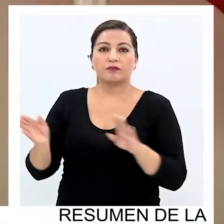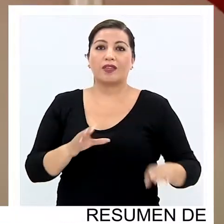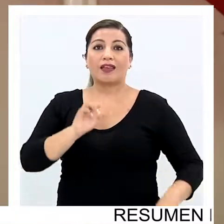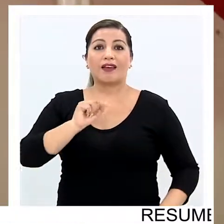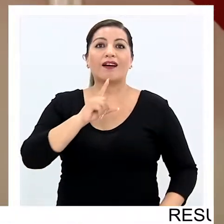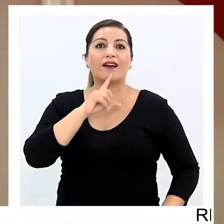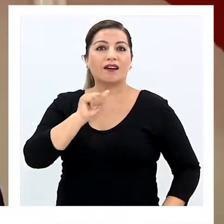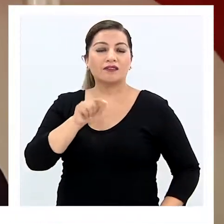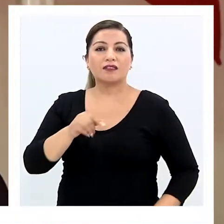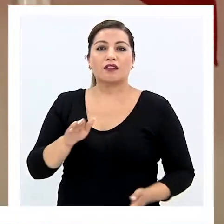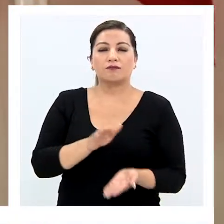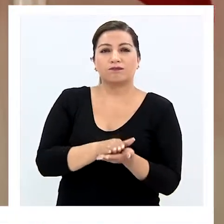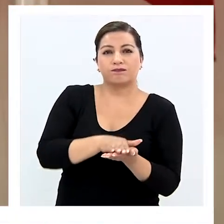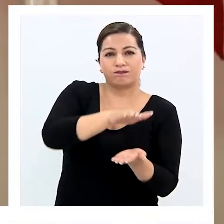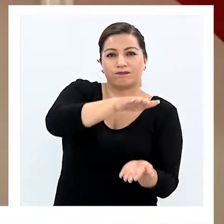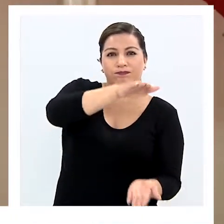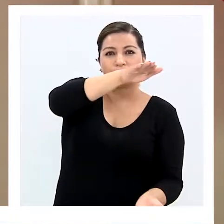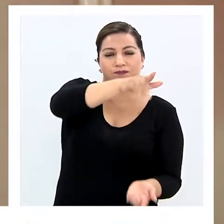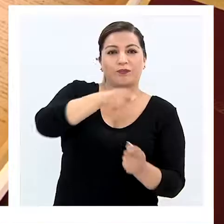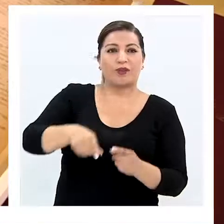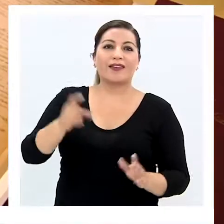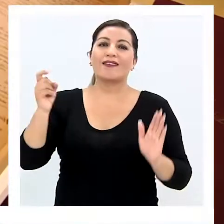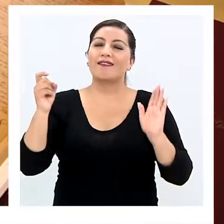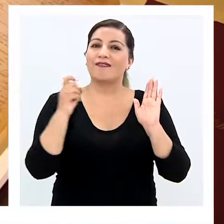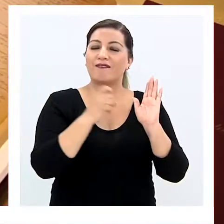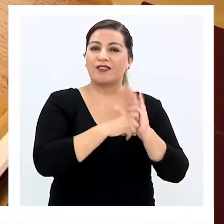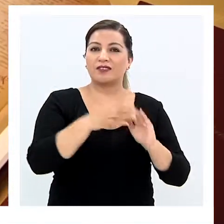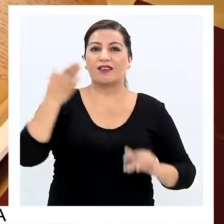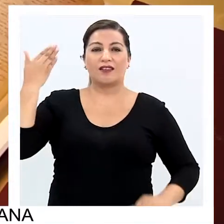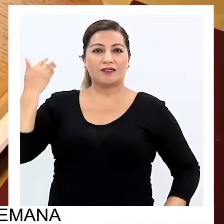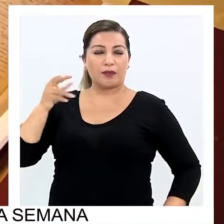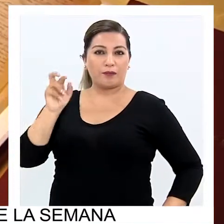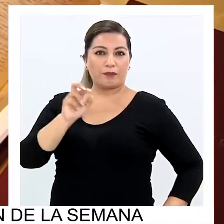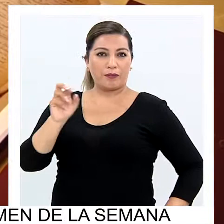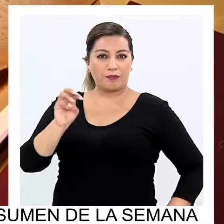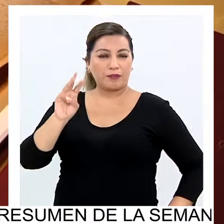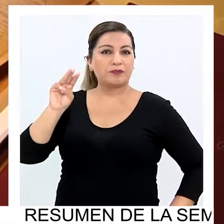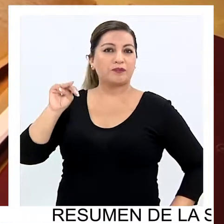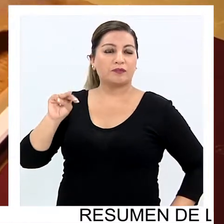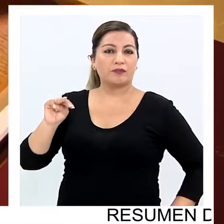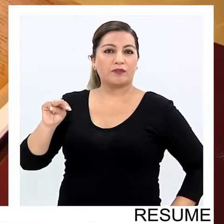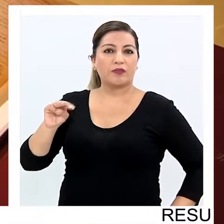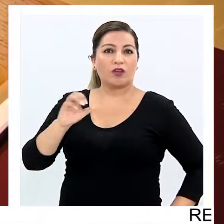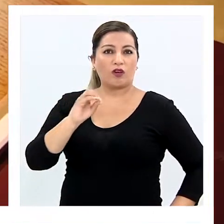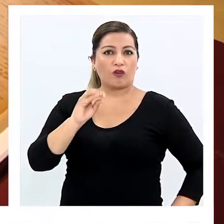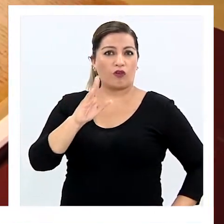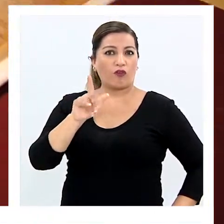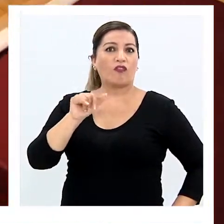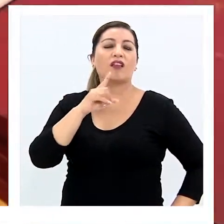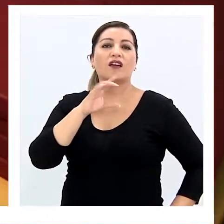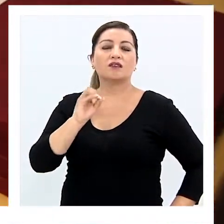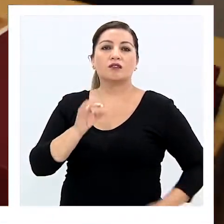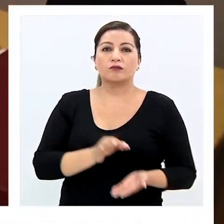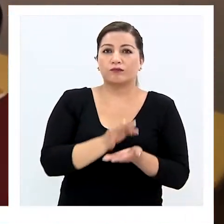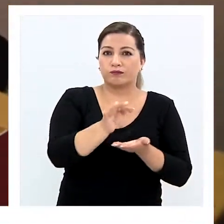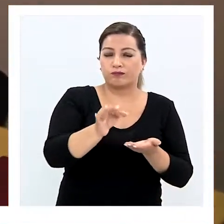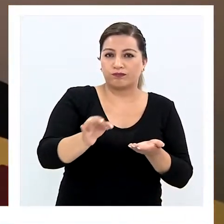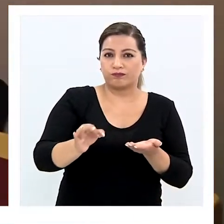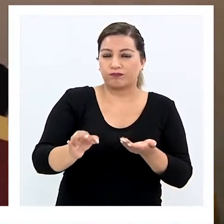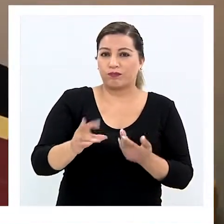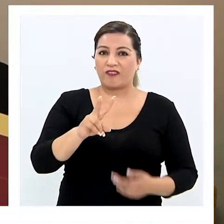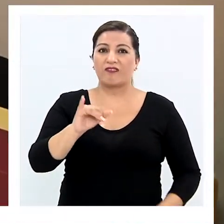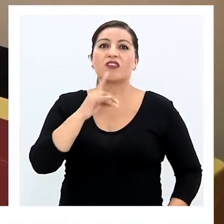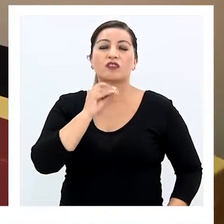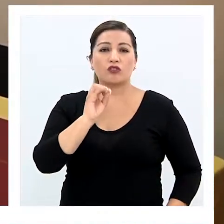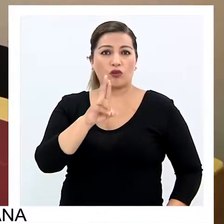sacramentales fueron recopiladas en torno al periodo y mandato de los padres Oblatos en las parroquias de Humberston, Nebraska y Oficina Victoria.